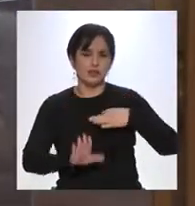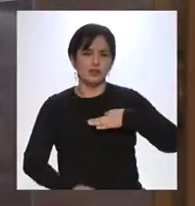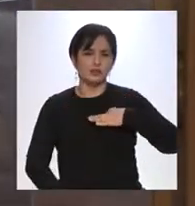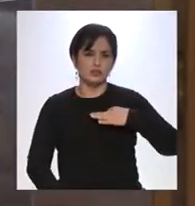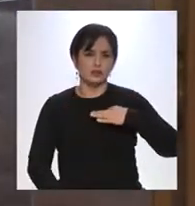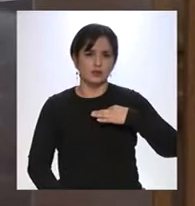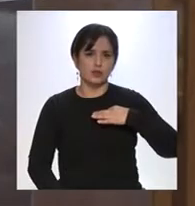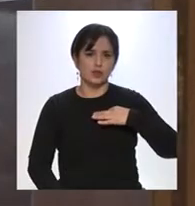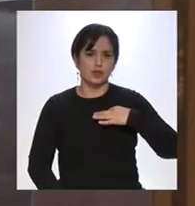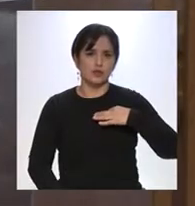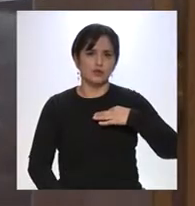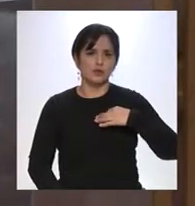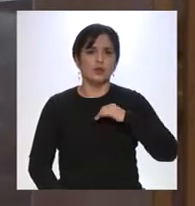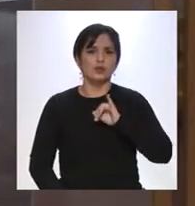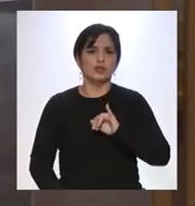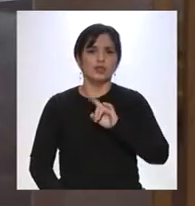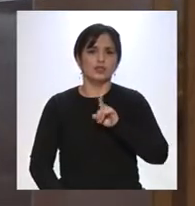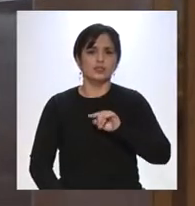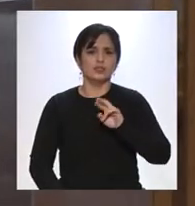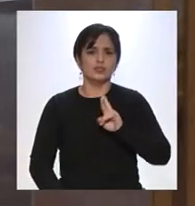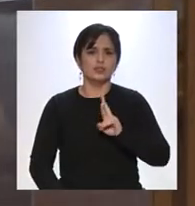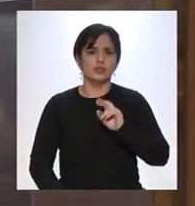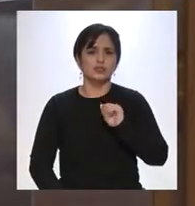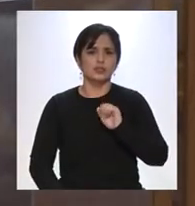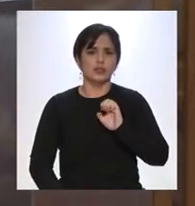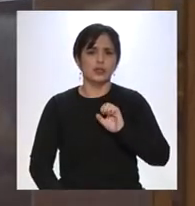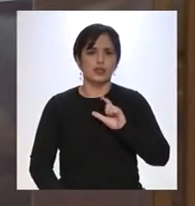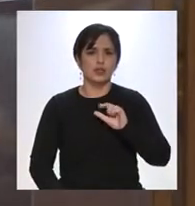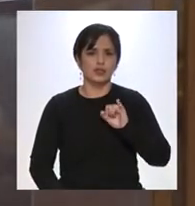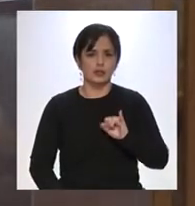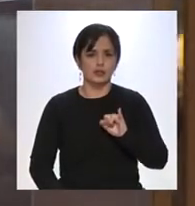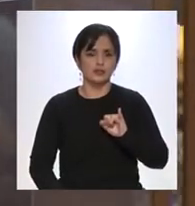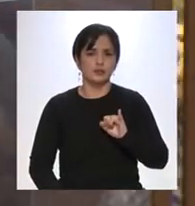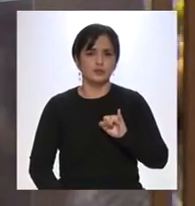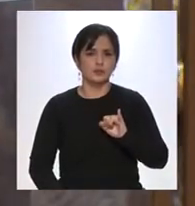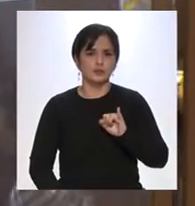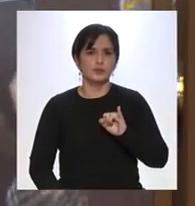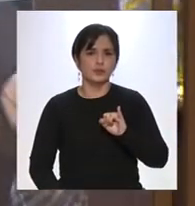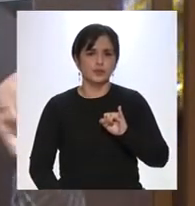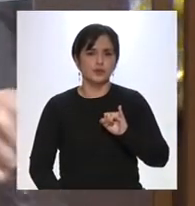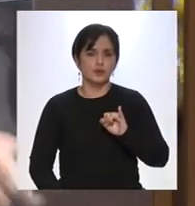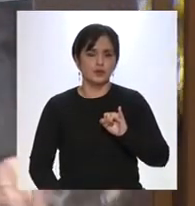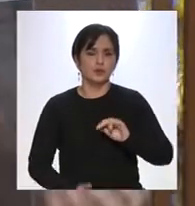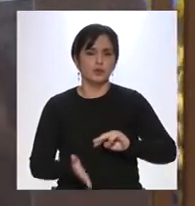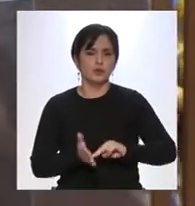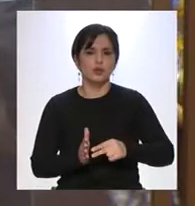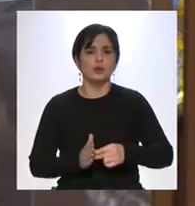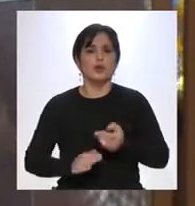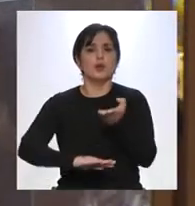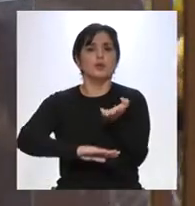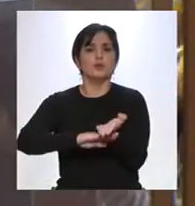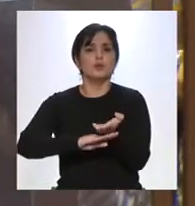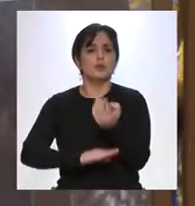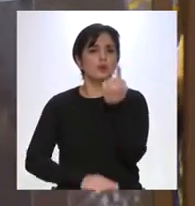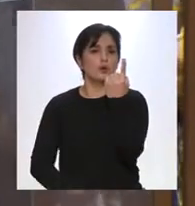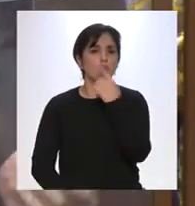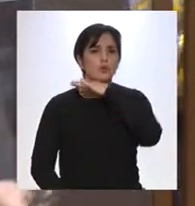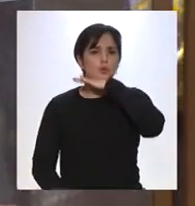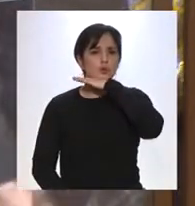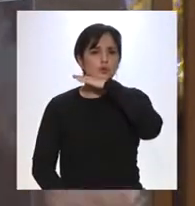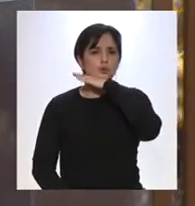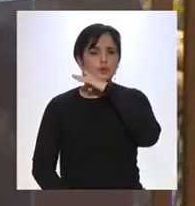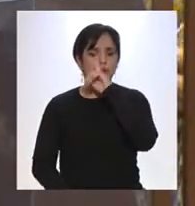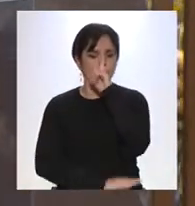fallecidos en este conflicto. Por todo ello, Presidente, quiero solicitar un minuto de silencio por los fallecidos en este